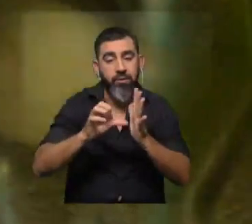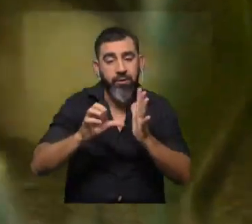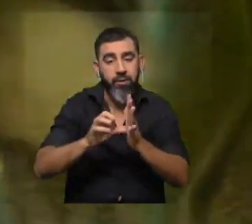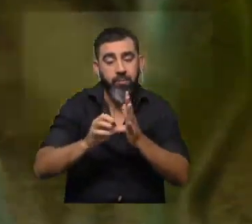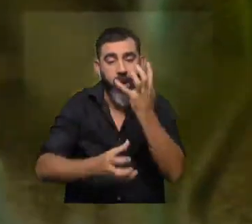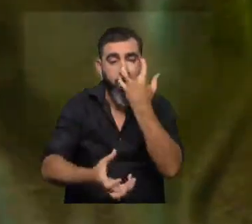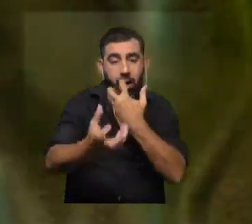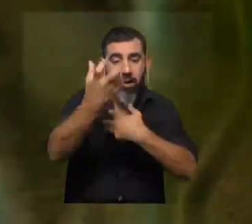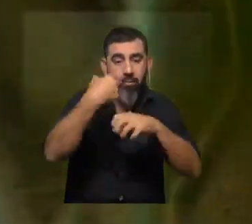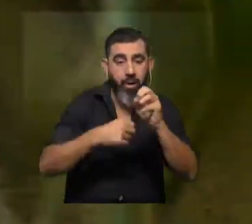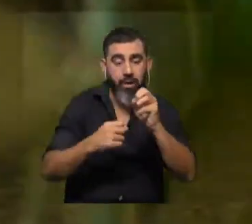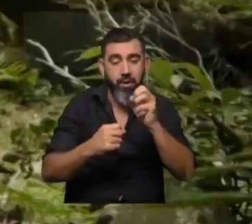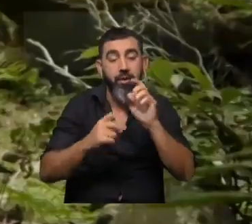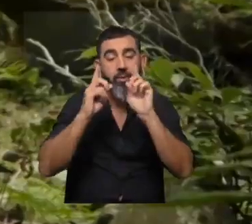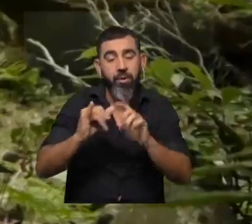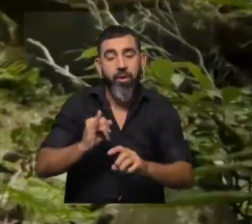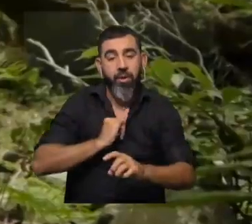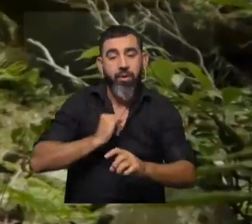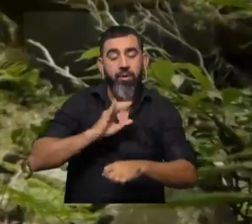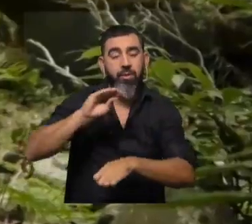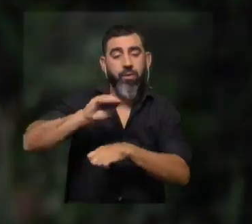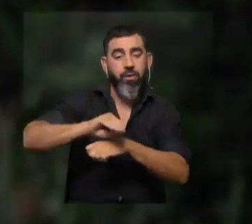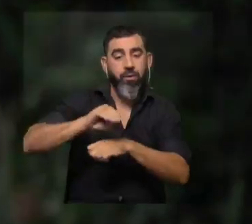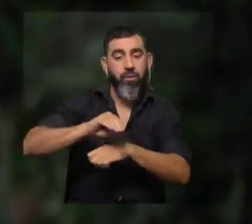especies y también nuestra identidad cultural.